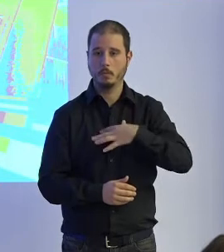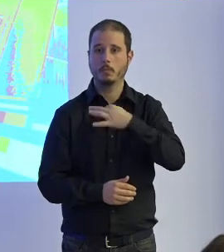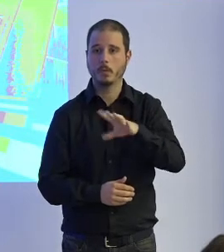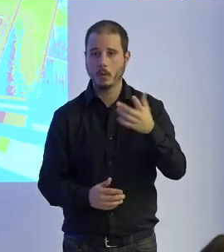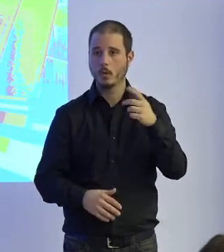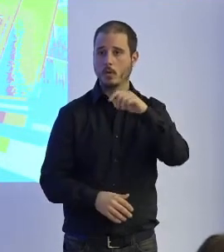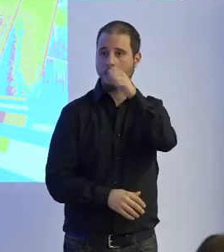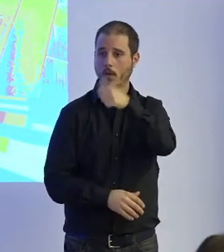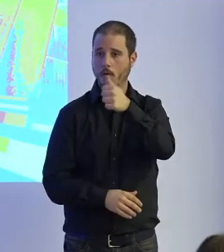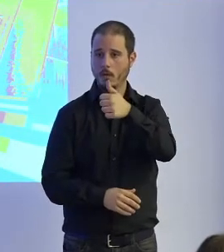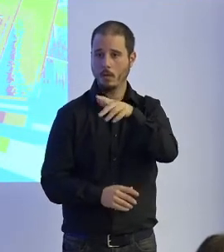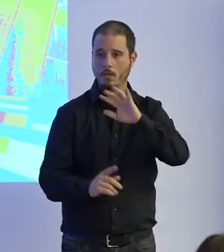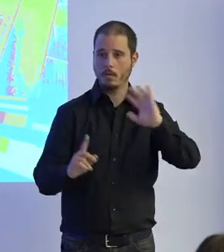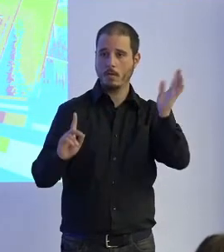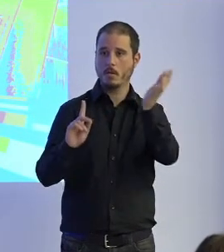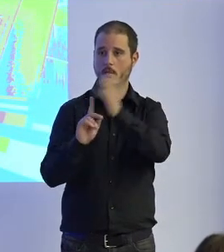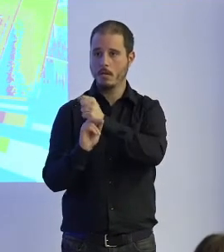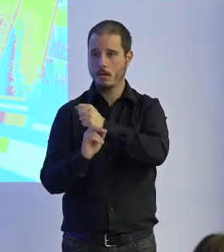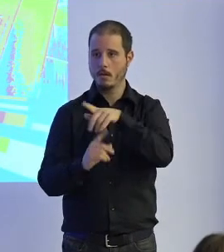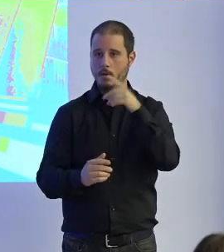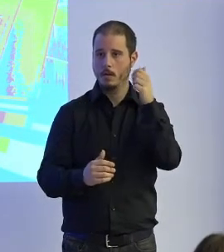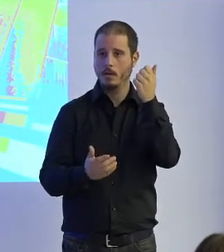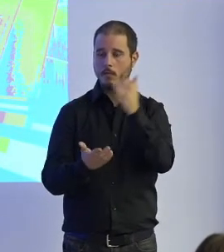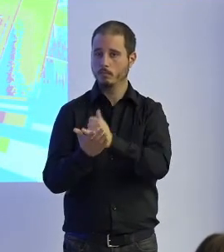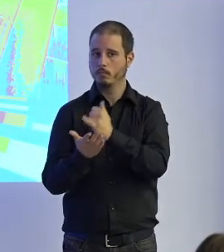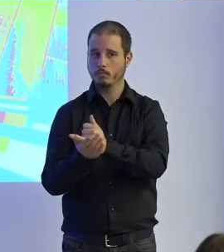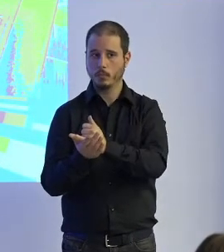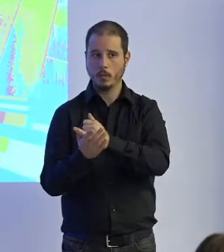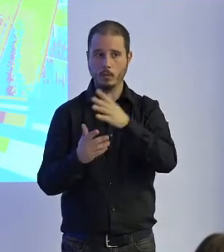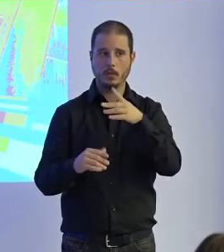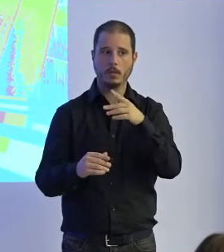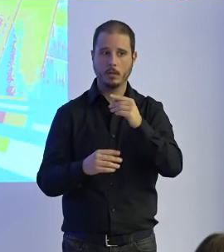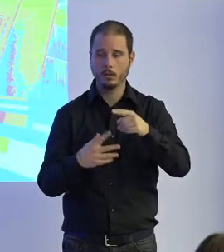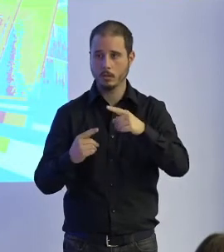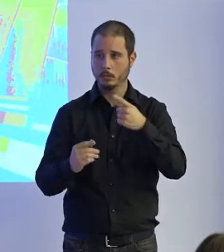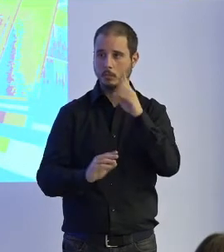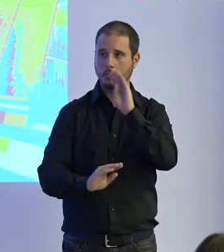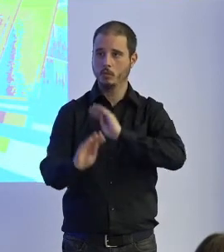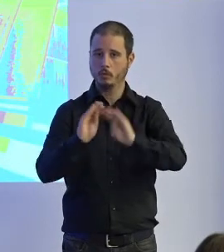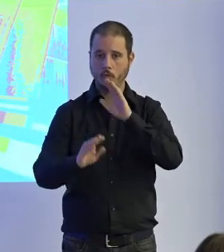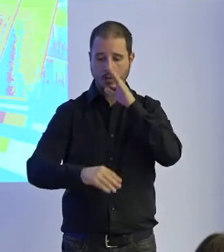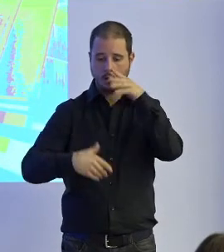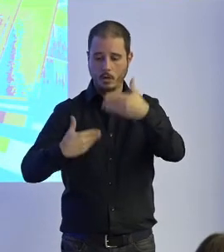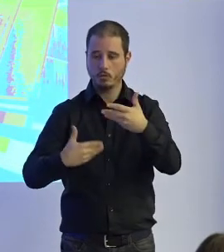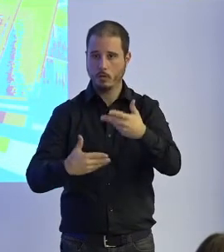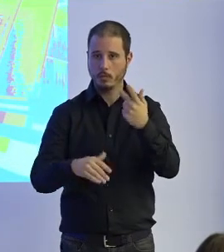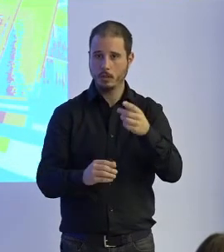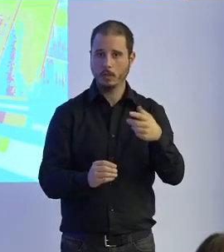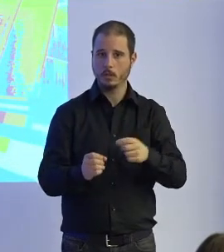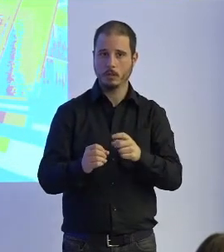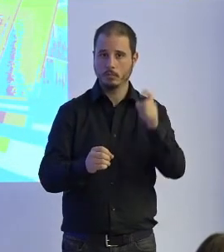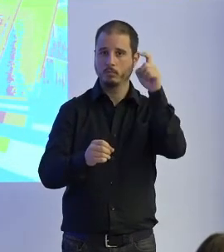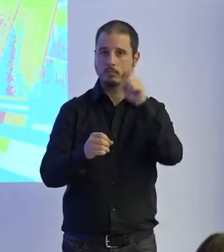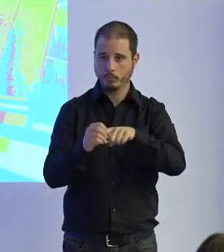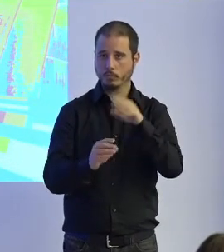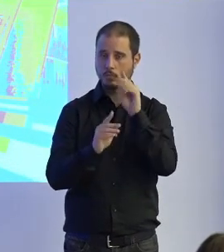evaluación de ensayos clínicos a alguna solución que realmente se esté usando a día de hoy en alguna de las entidades con las